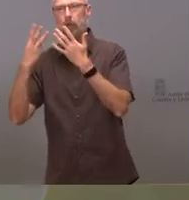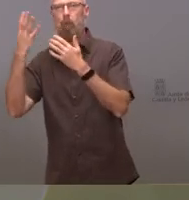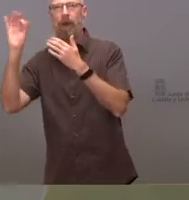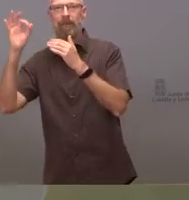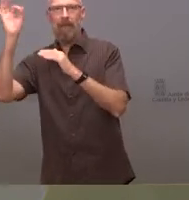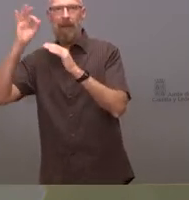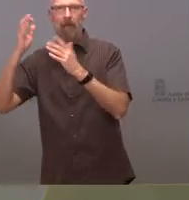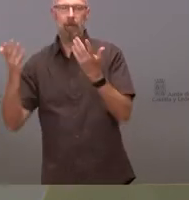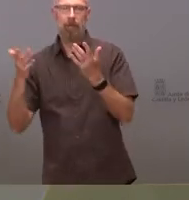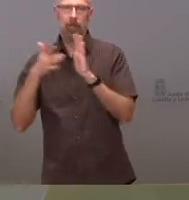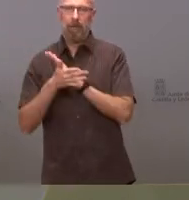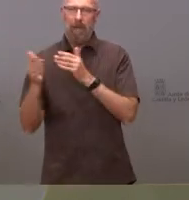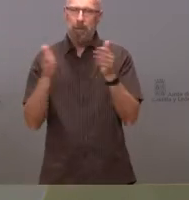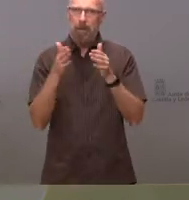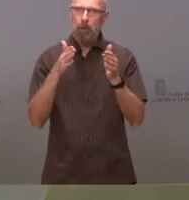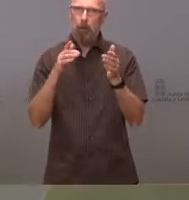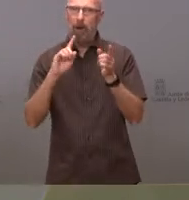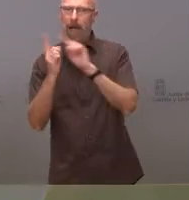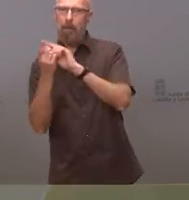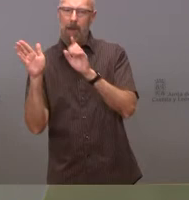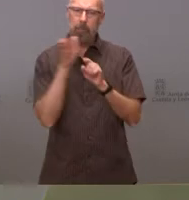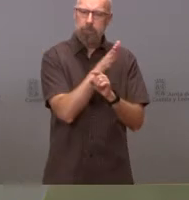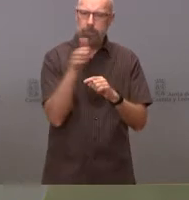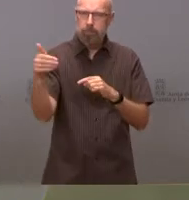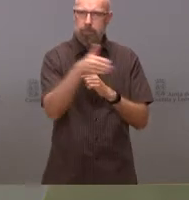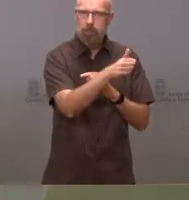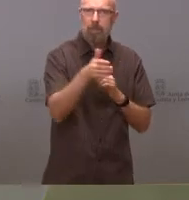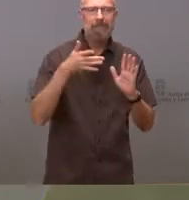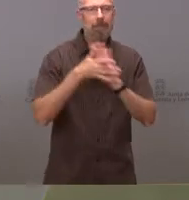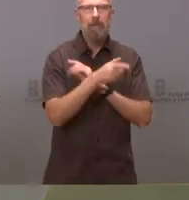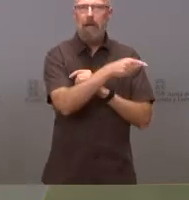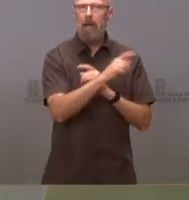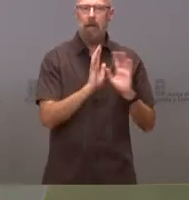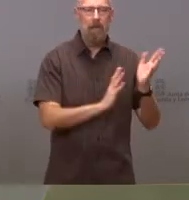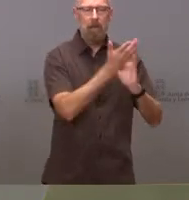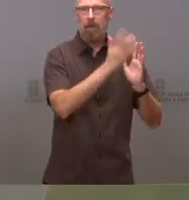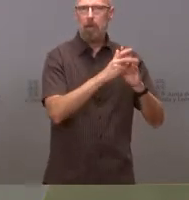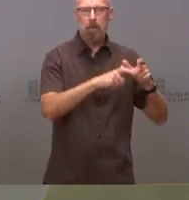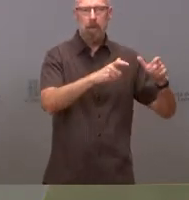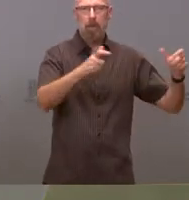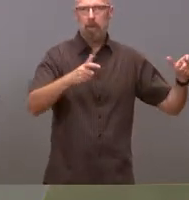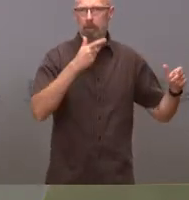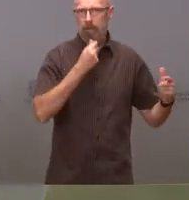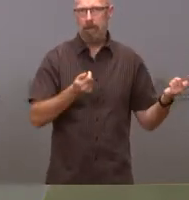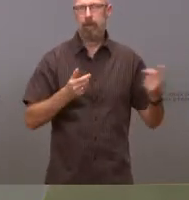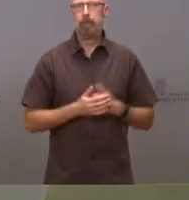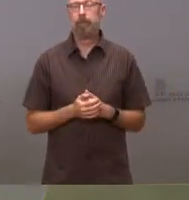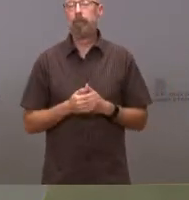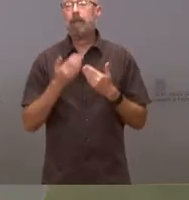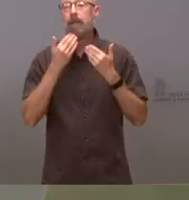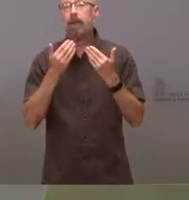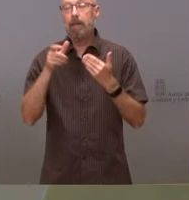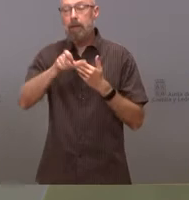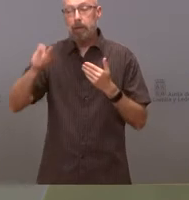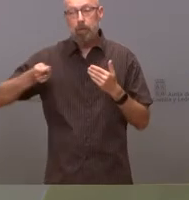Y, además, un viento cambiante de dirección constante lo que ha puesto a prueba al personal del operativo, al que tengo que hacer un agradecimiento